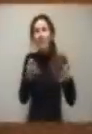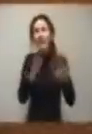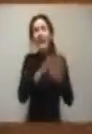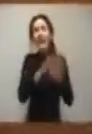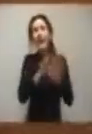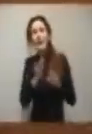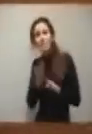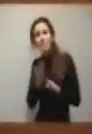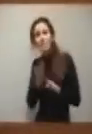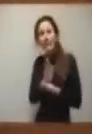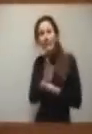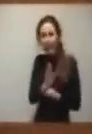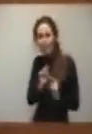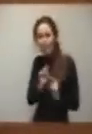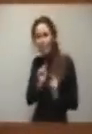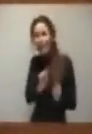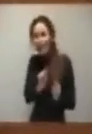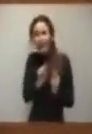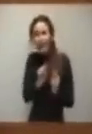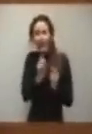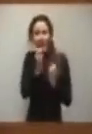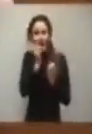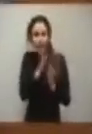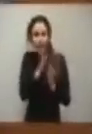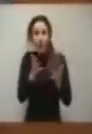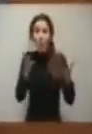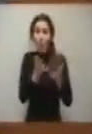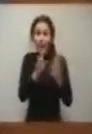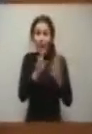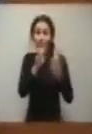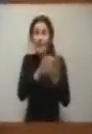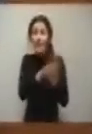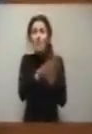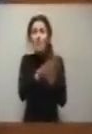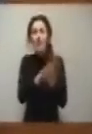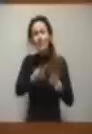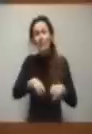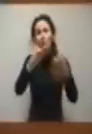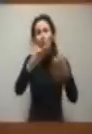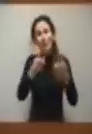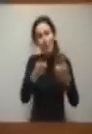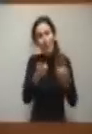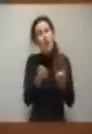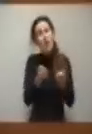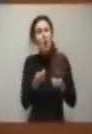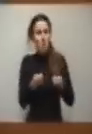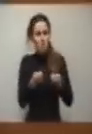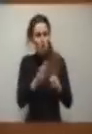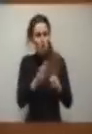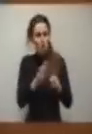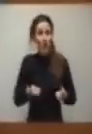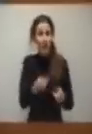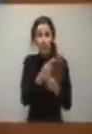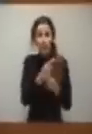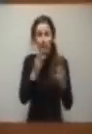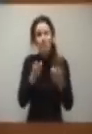urgente sobre política en materia de reestructuración y racionalización del gasto público en el Principado de Asturias con especial atención